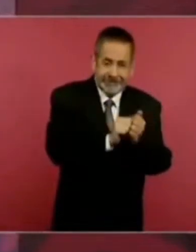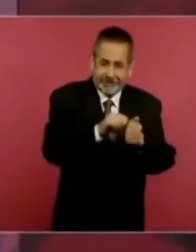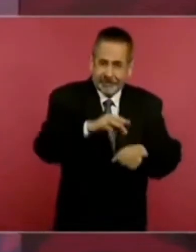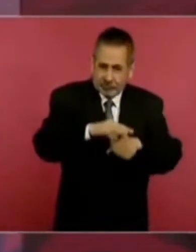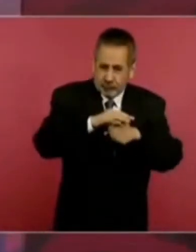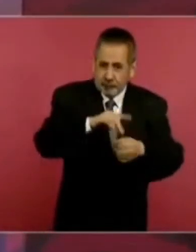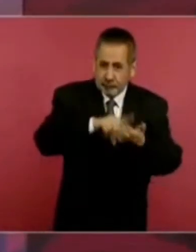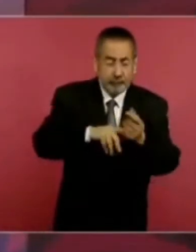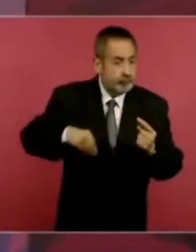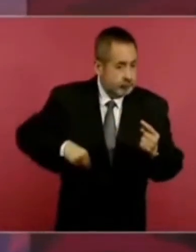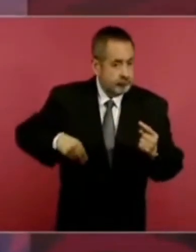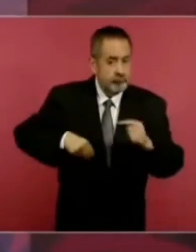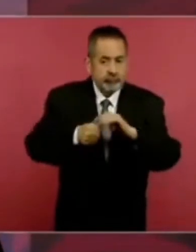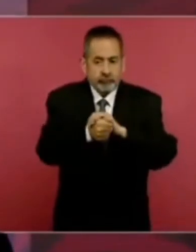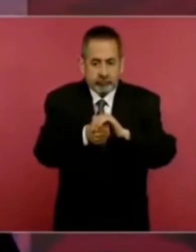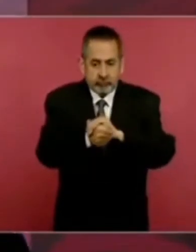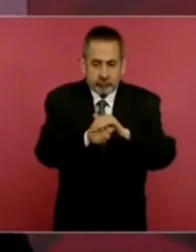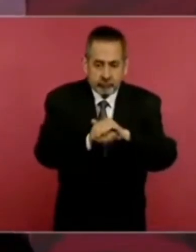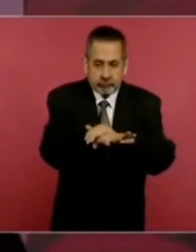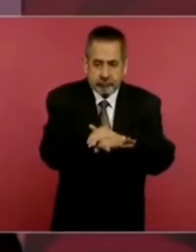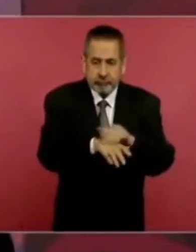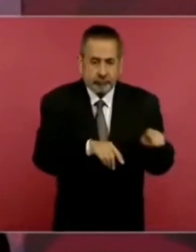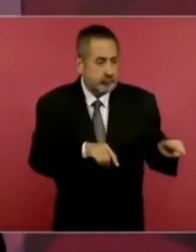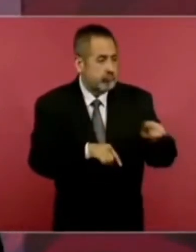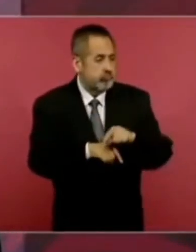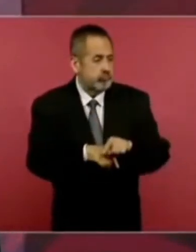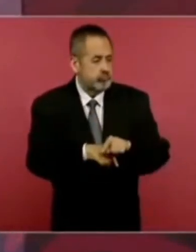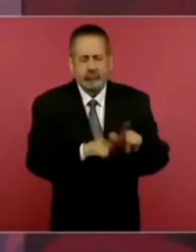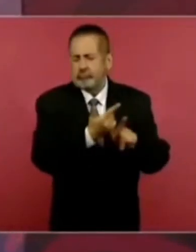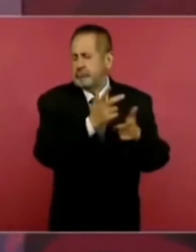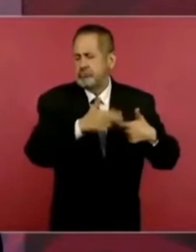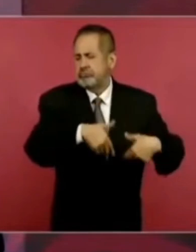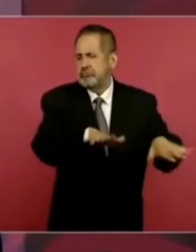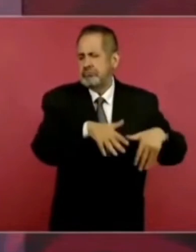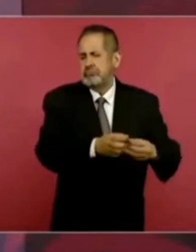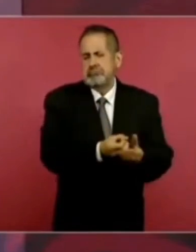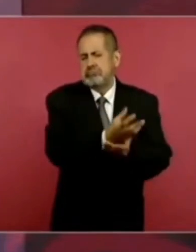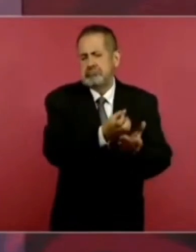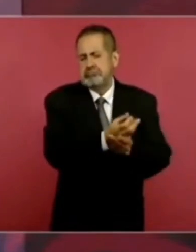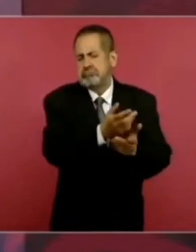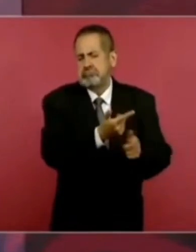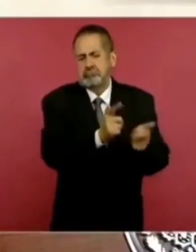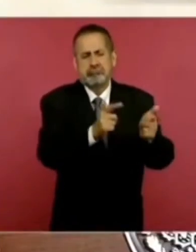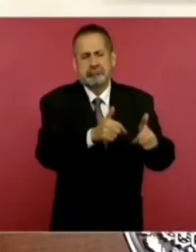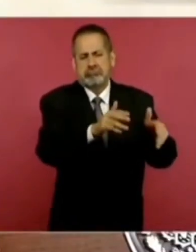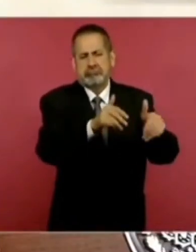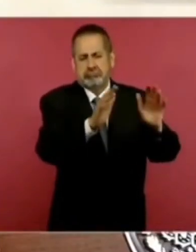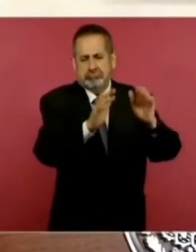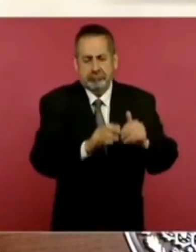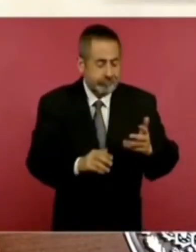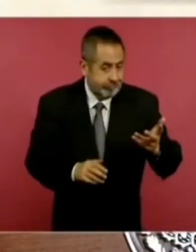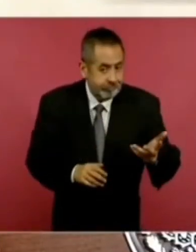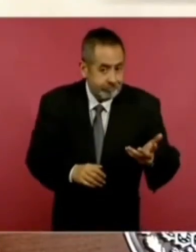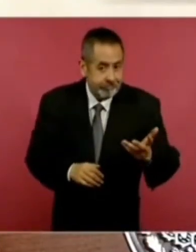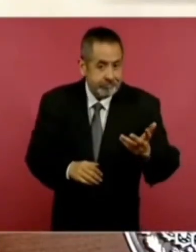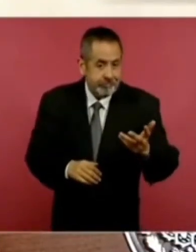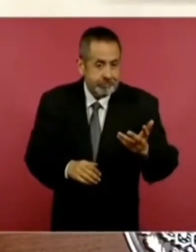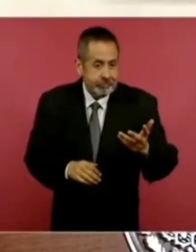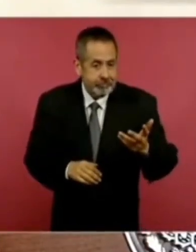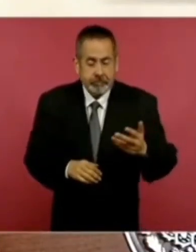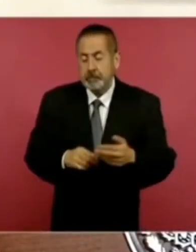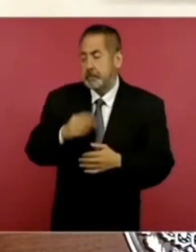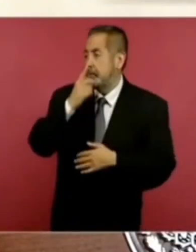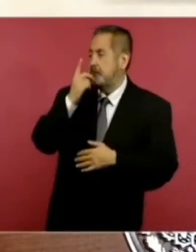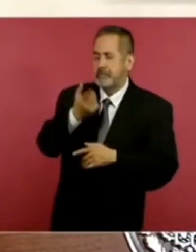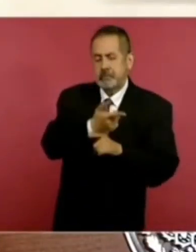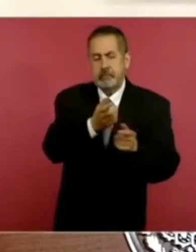y los liberan con el argumento